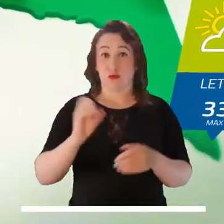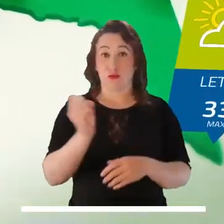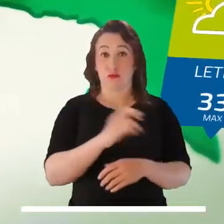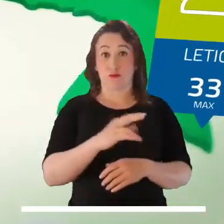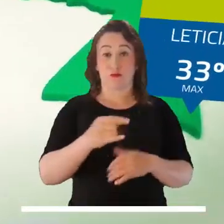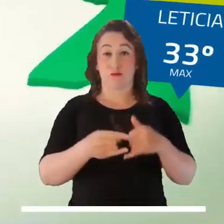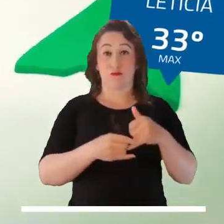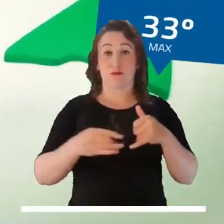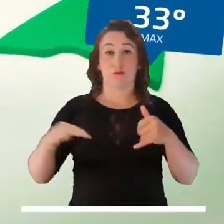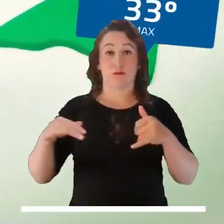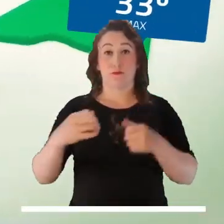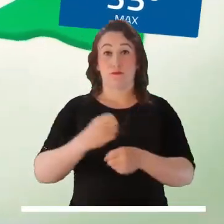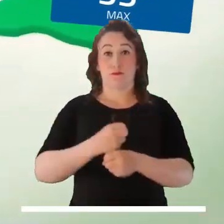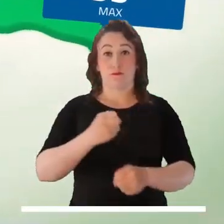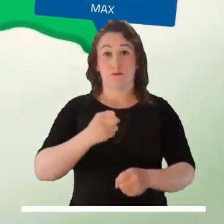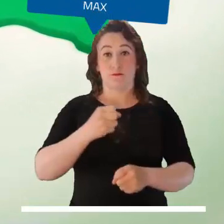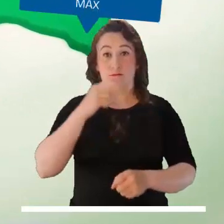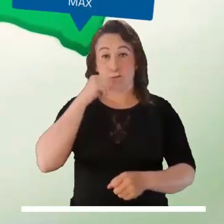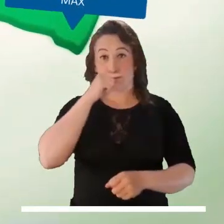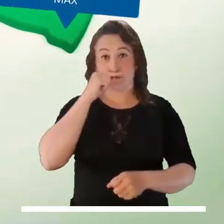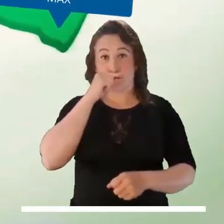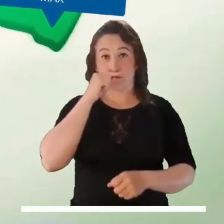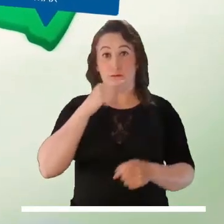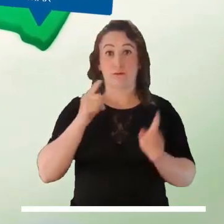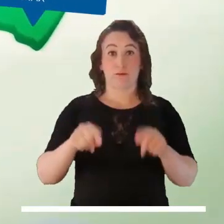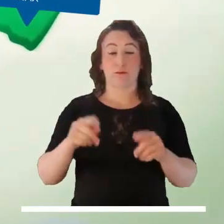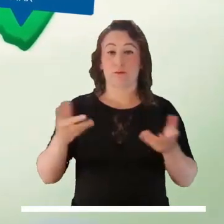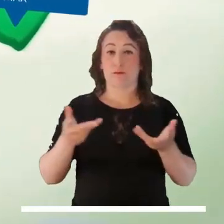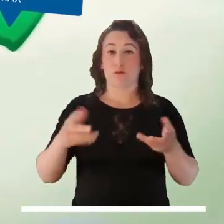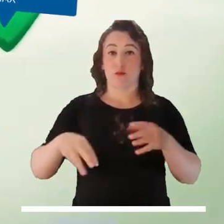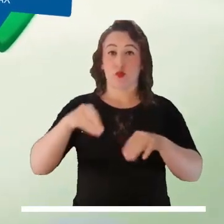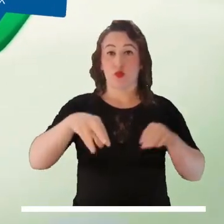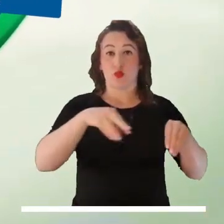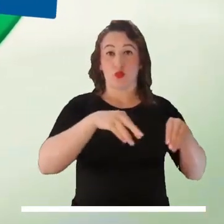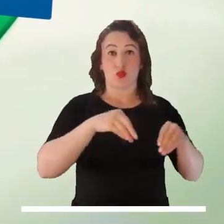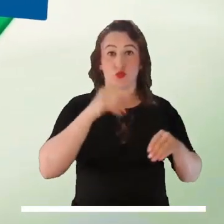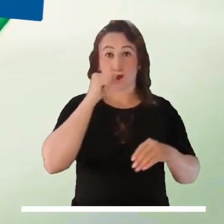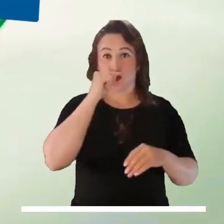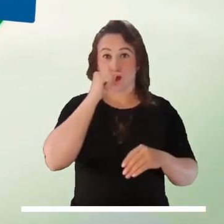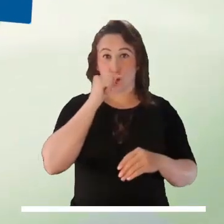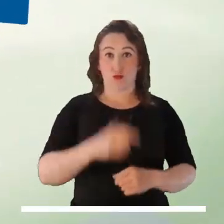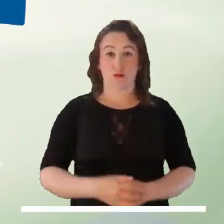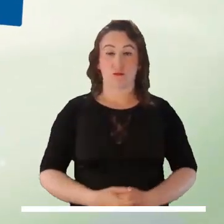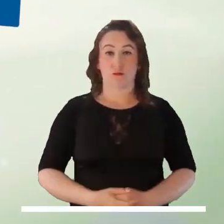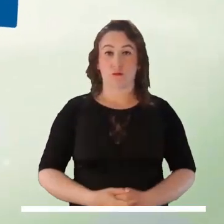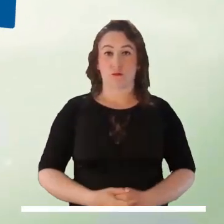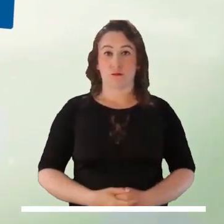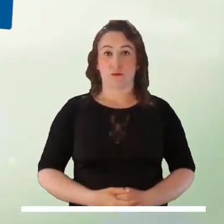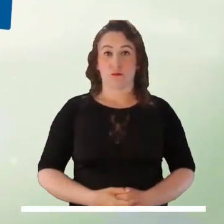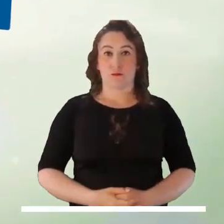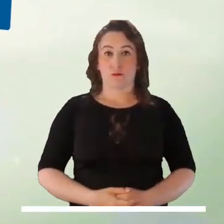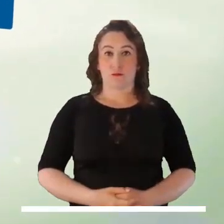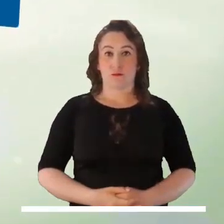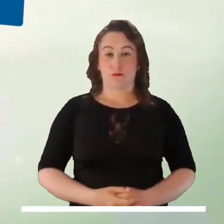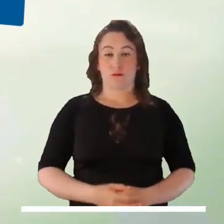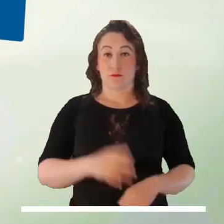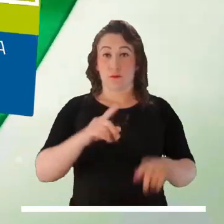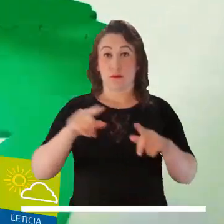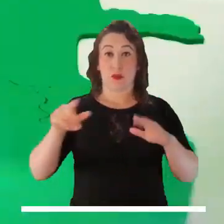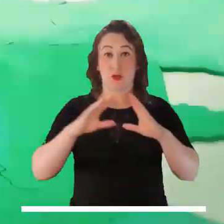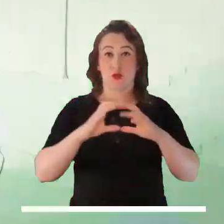Precipitaciones moderadas se prevén en el oriente de Guainía, Baupés y Amazonas, así como en sectores del Piedemonte Amazónico.